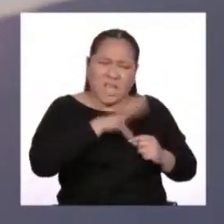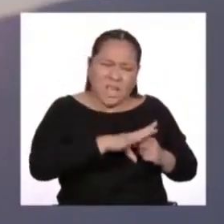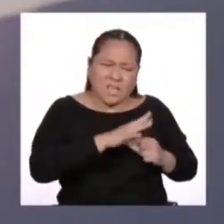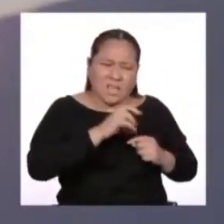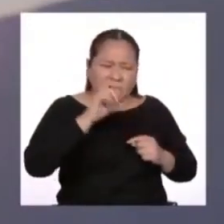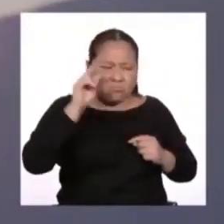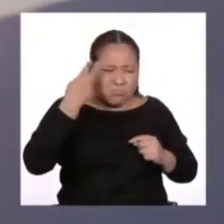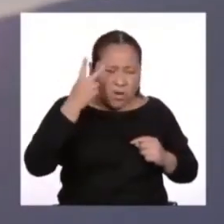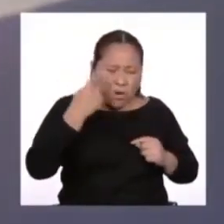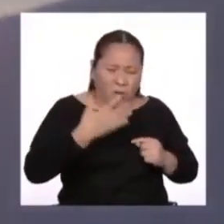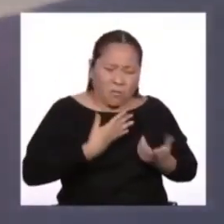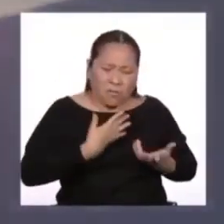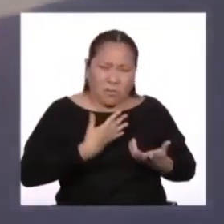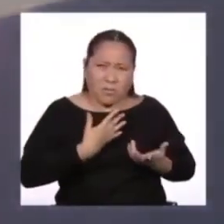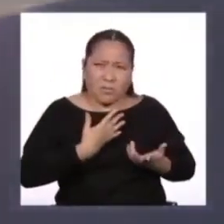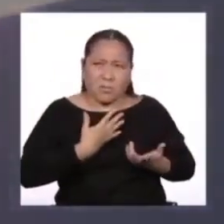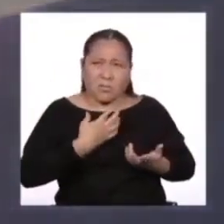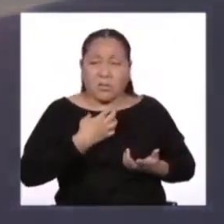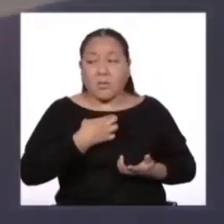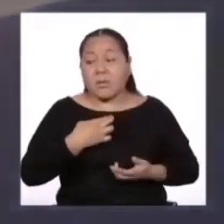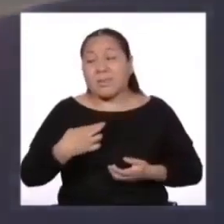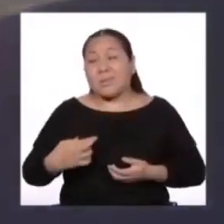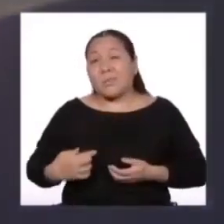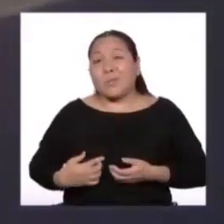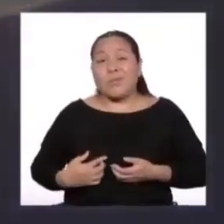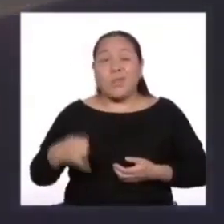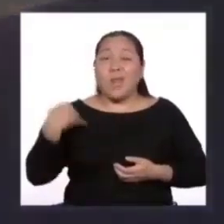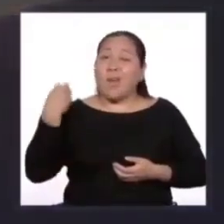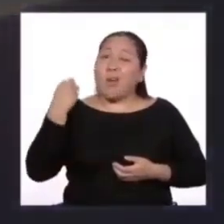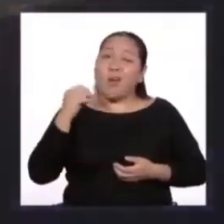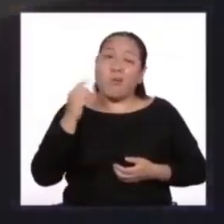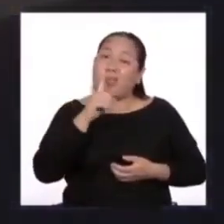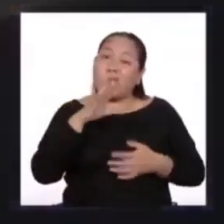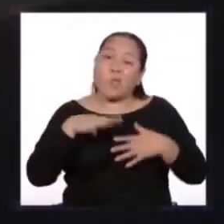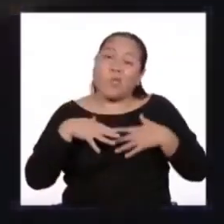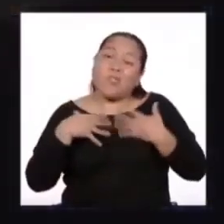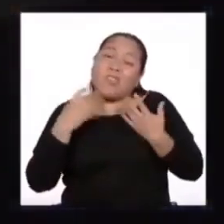Y el principito era demasiado joven para saber amarla.